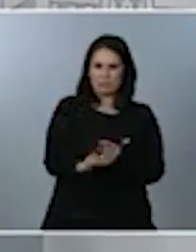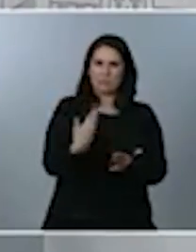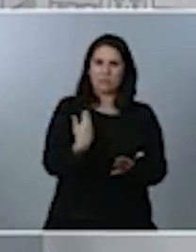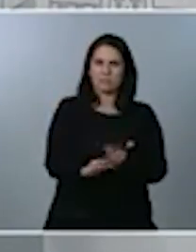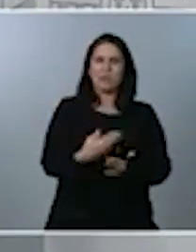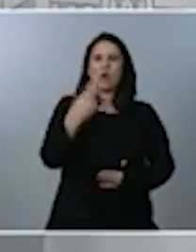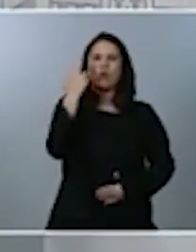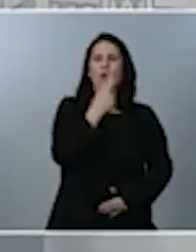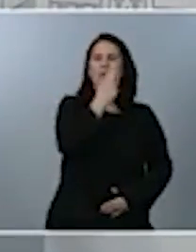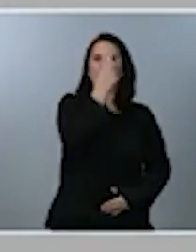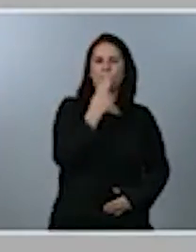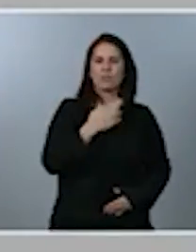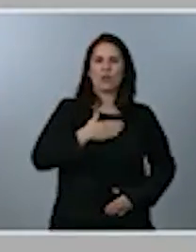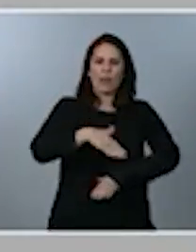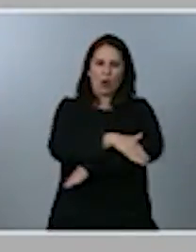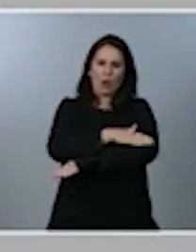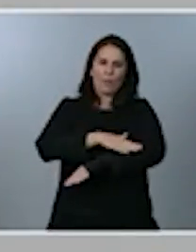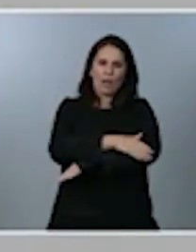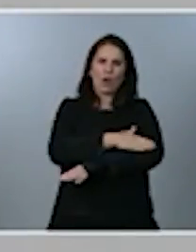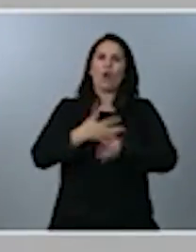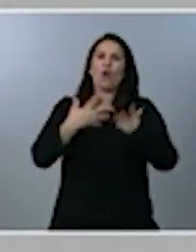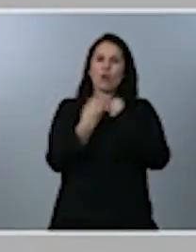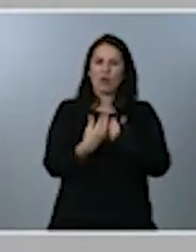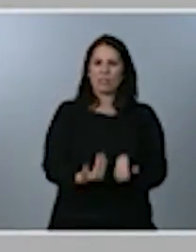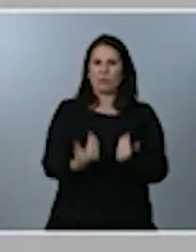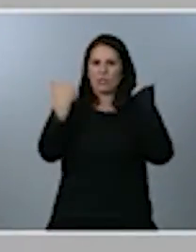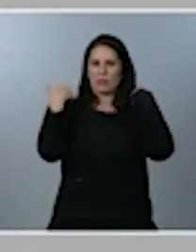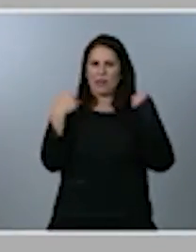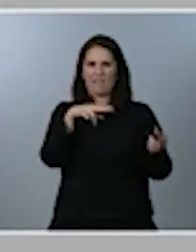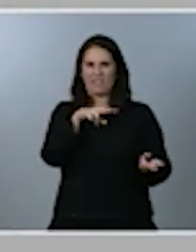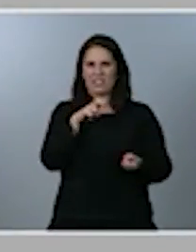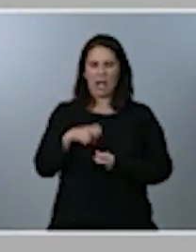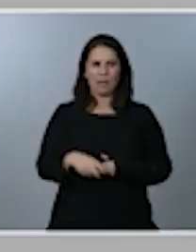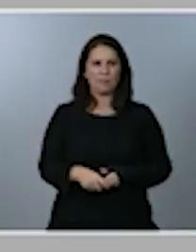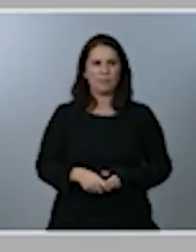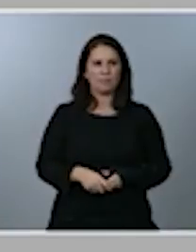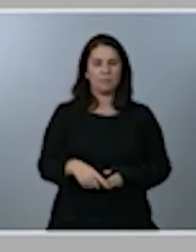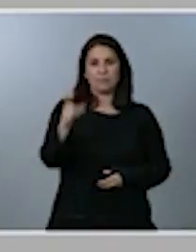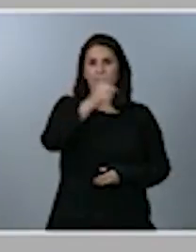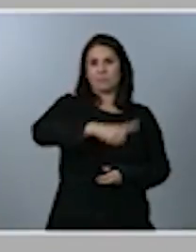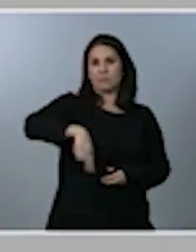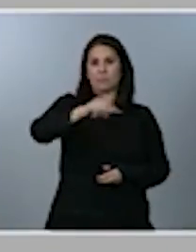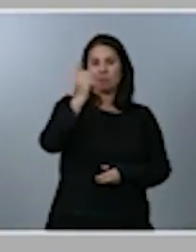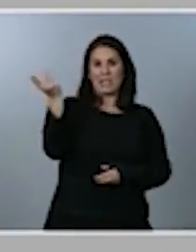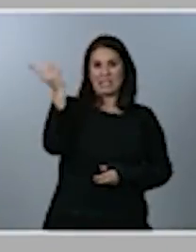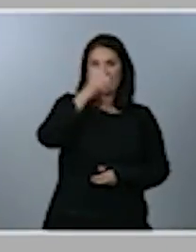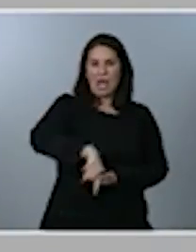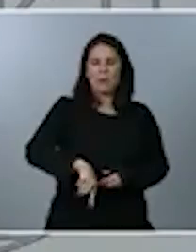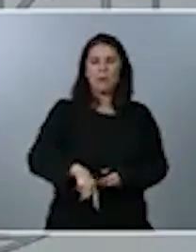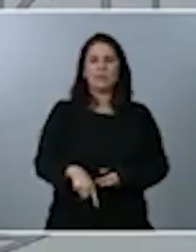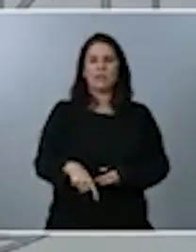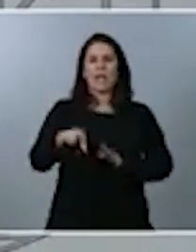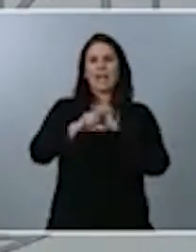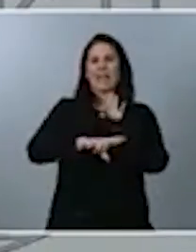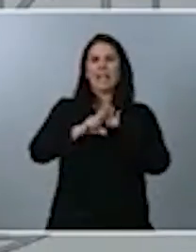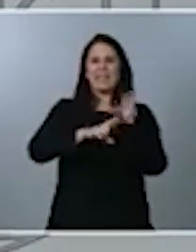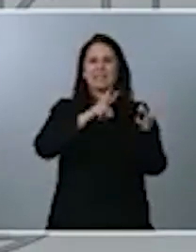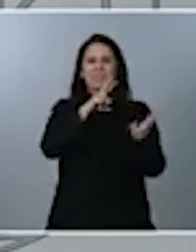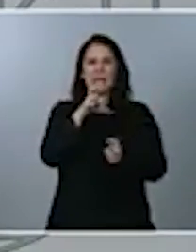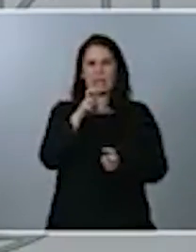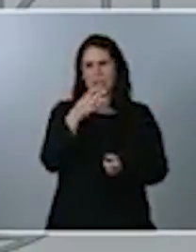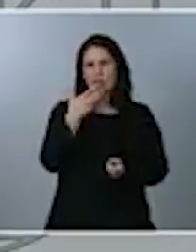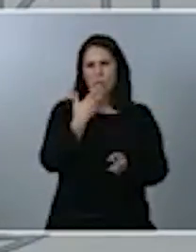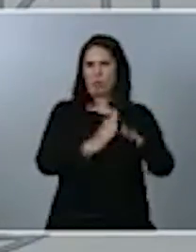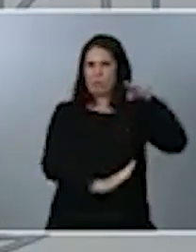Ejecutivo con esta responsabilidad fiscal. Saben que hemos suspendido las reglas fiscales, pero no la voluntad